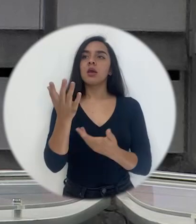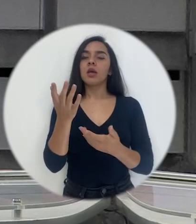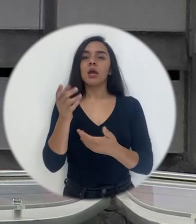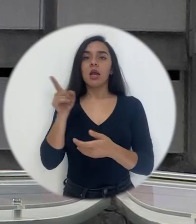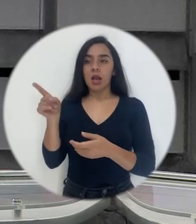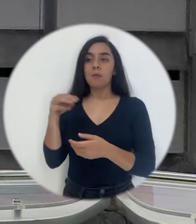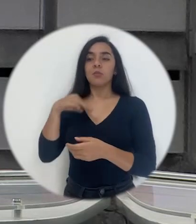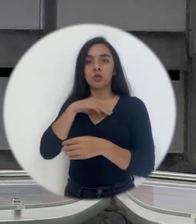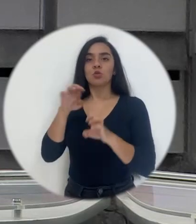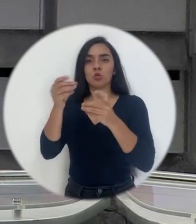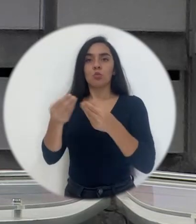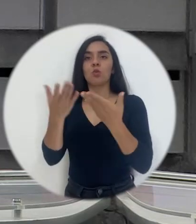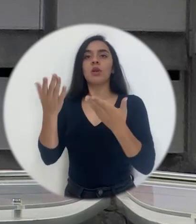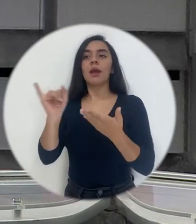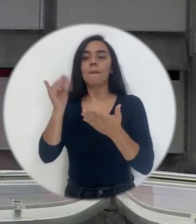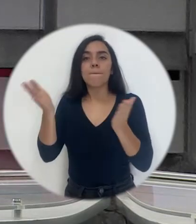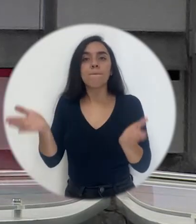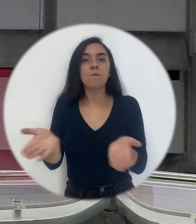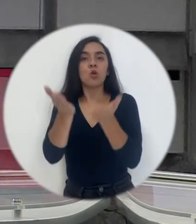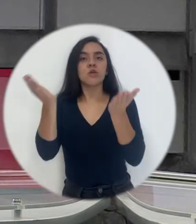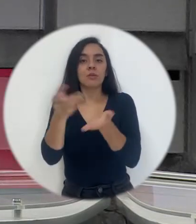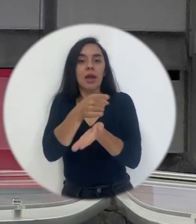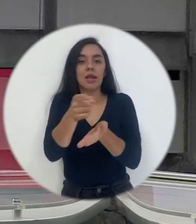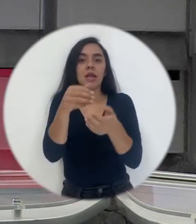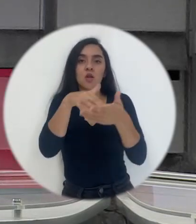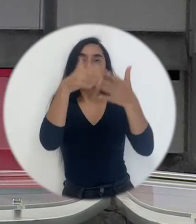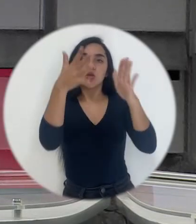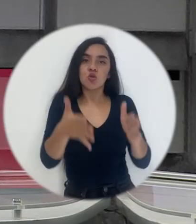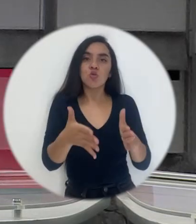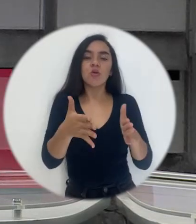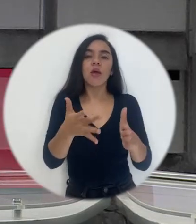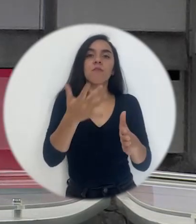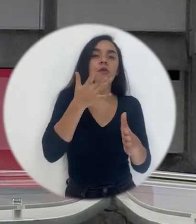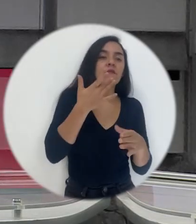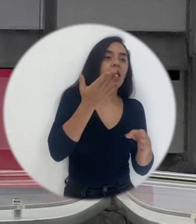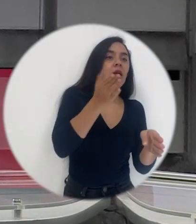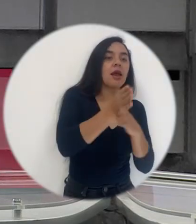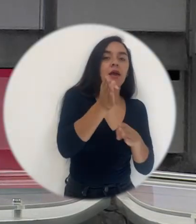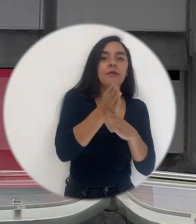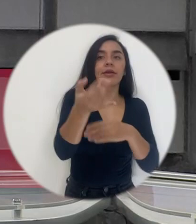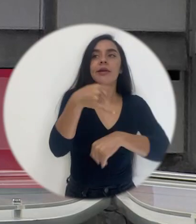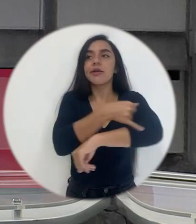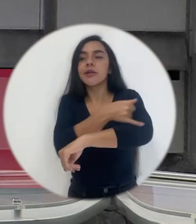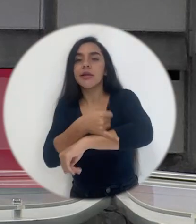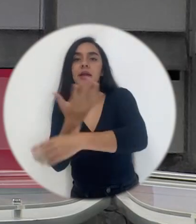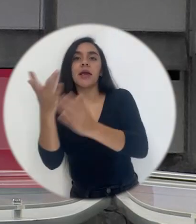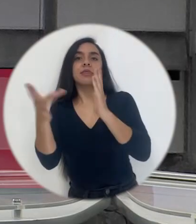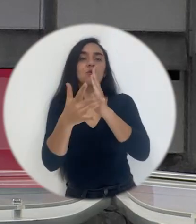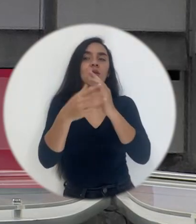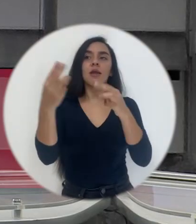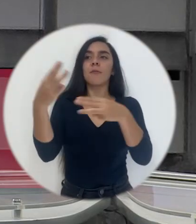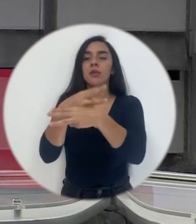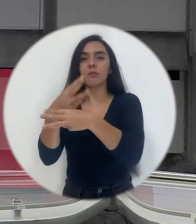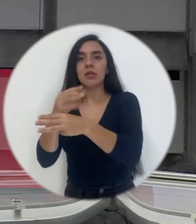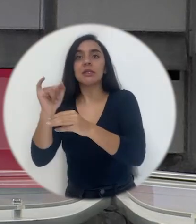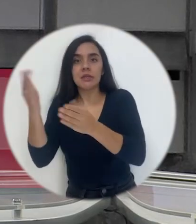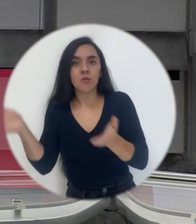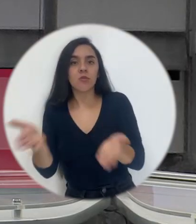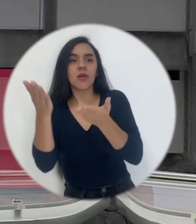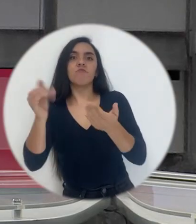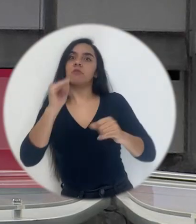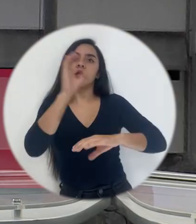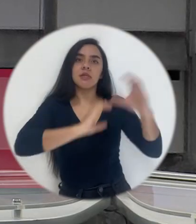motivar a que los estudiantes se inclinen por una carrera de ingeniería de tecnología de matemáticas